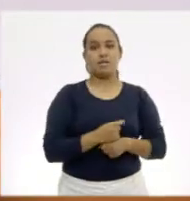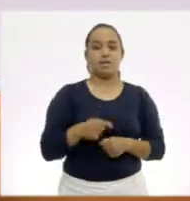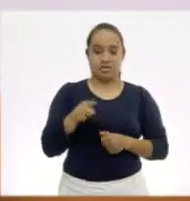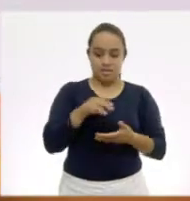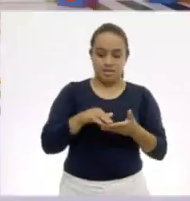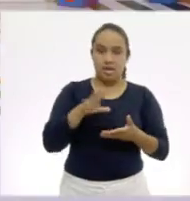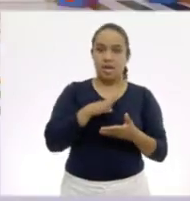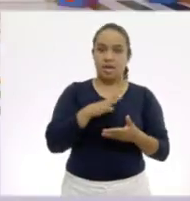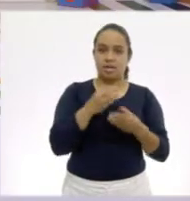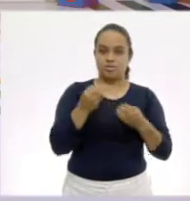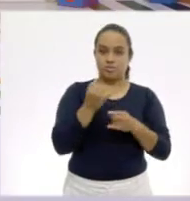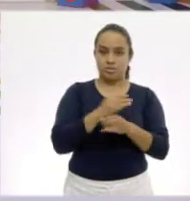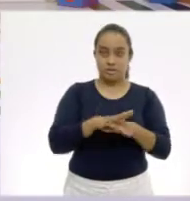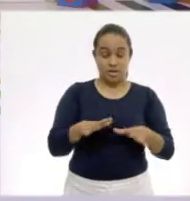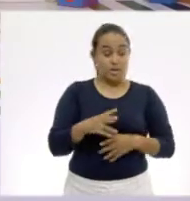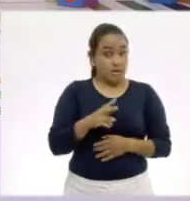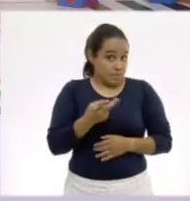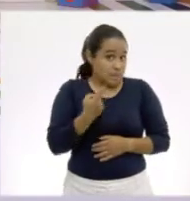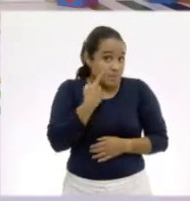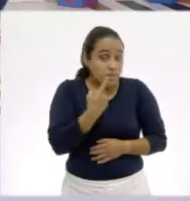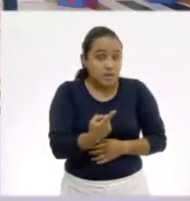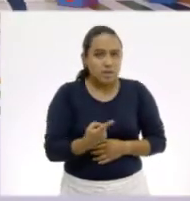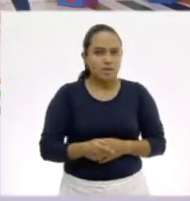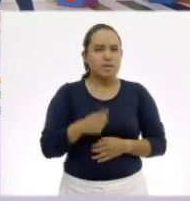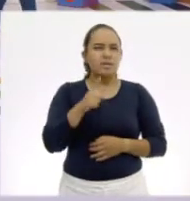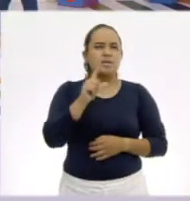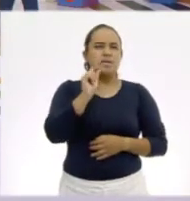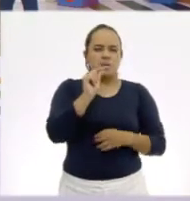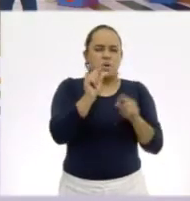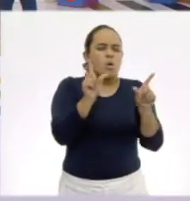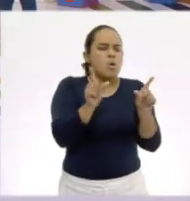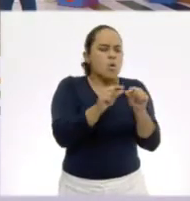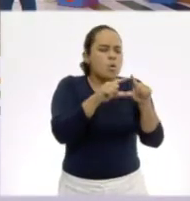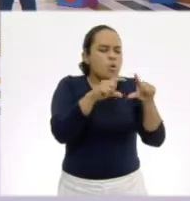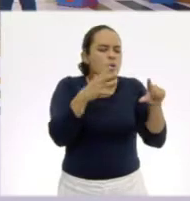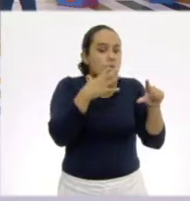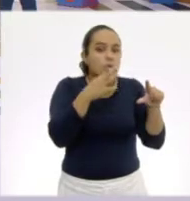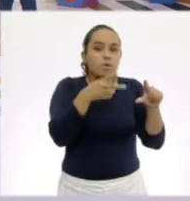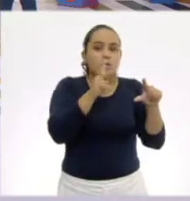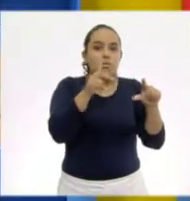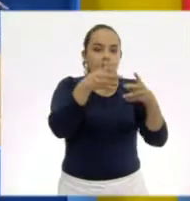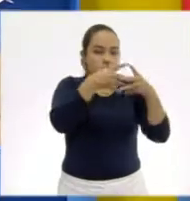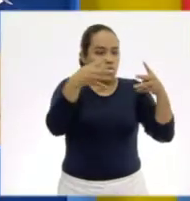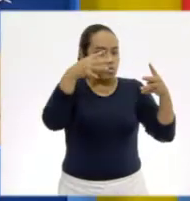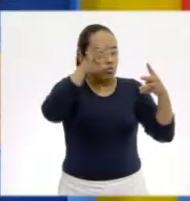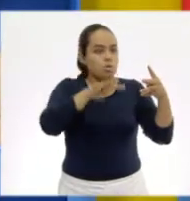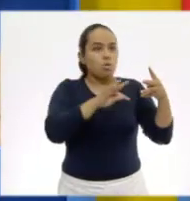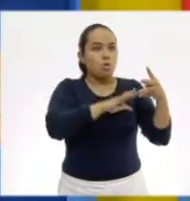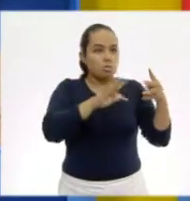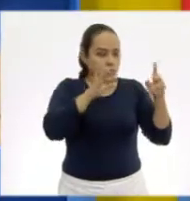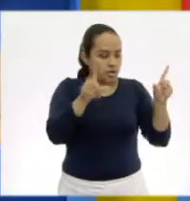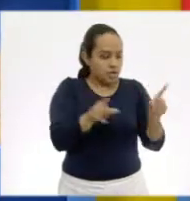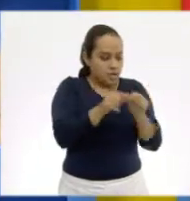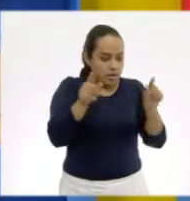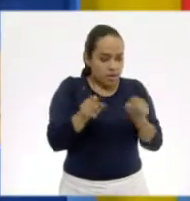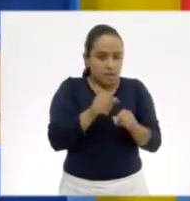texto. Exacto, y viste que a pesar de ser poquito, el texto en una tabla se podría hasta resumir más como la que tenemos abajo de